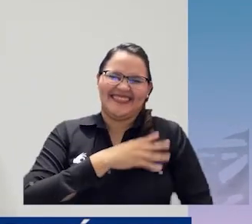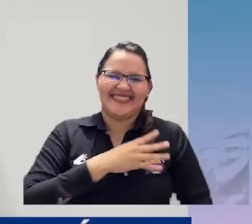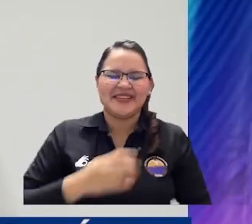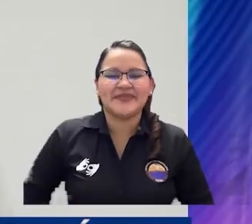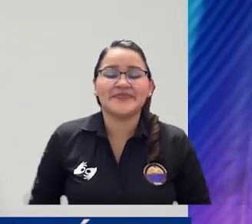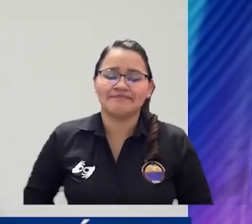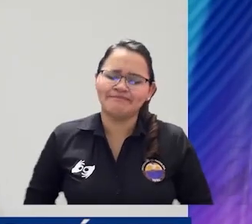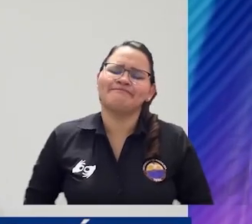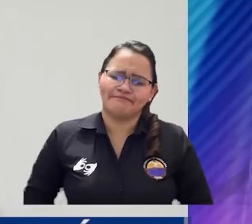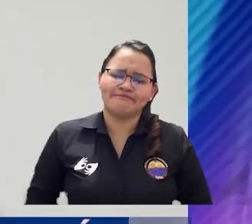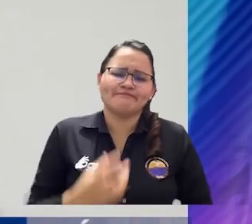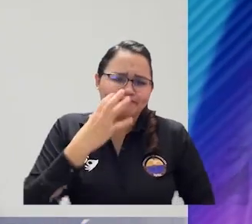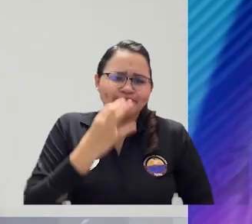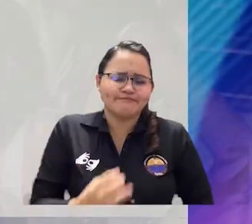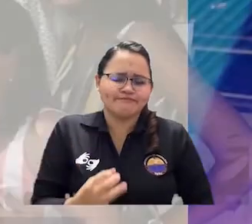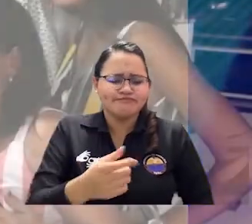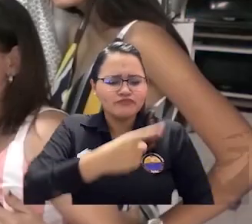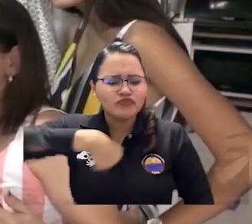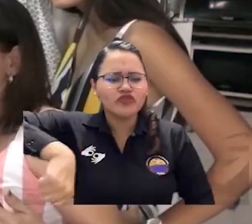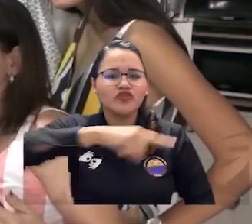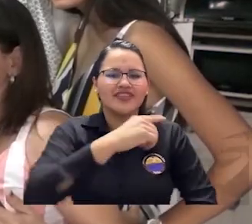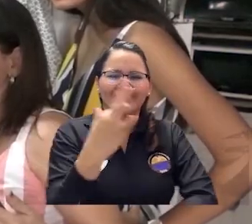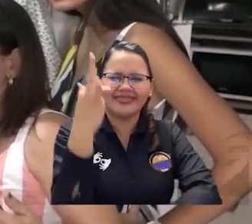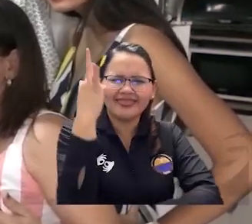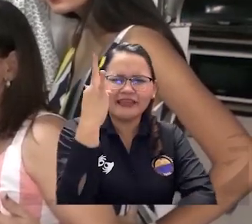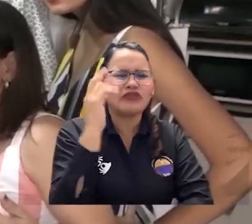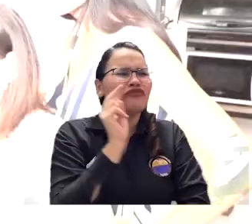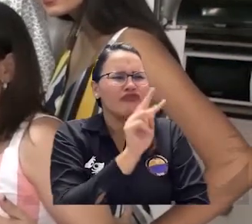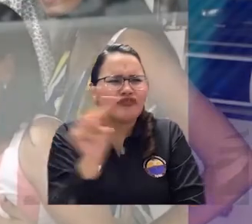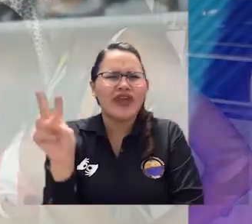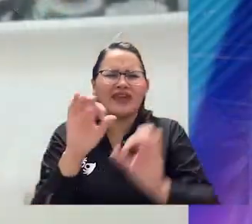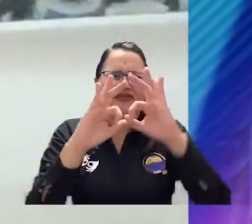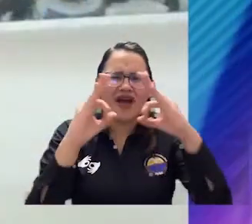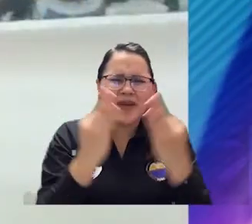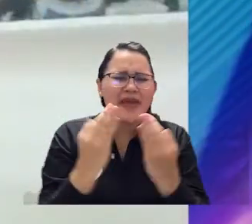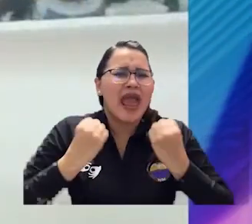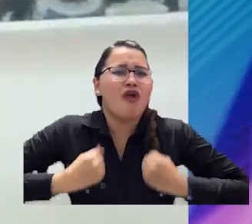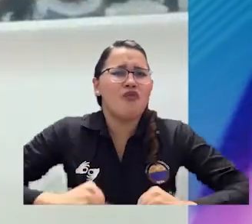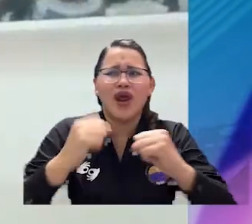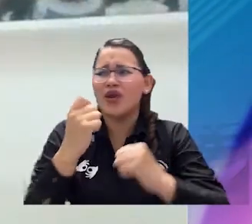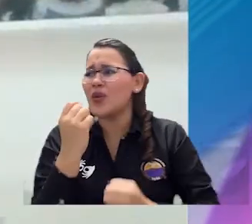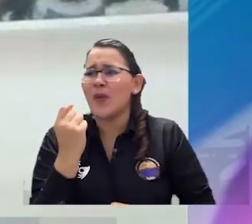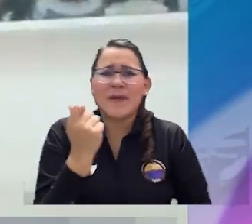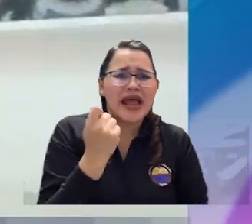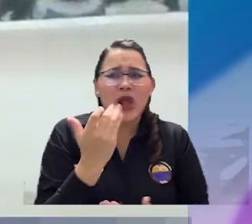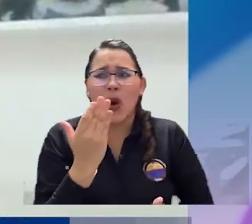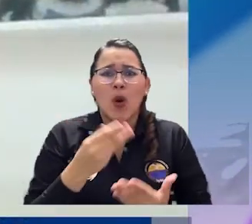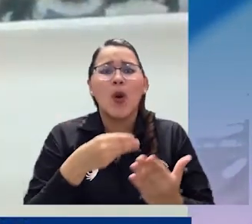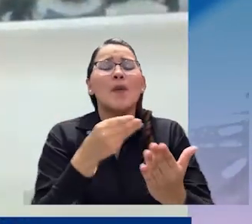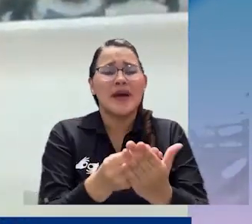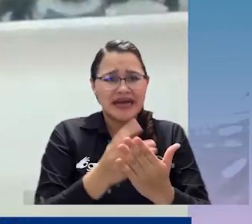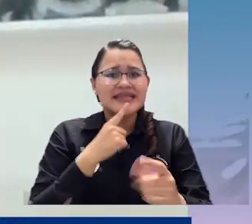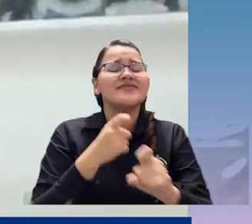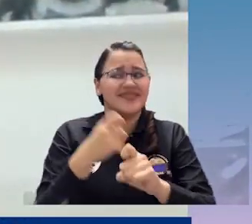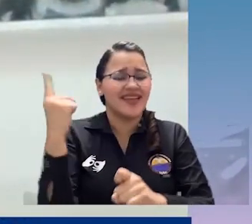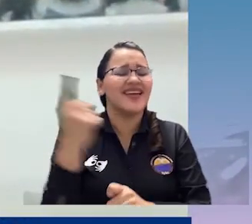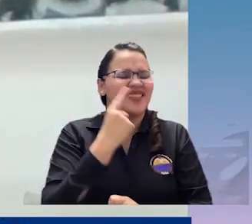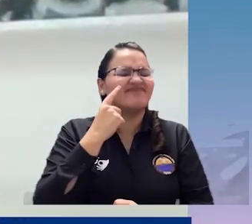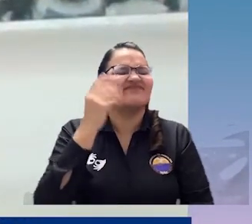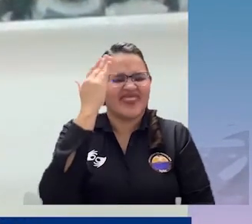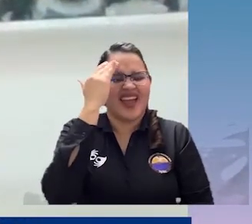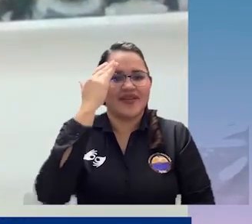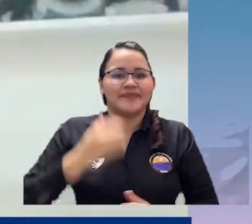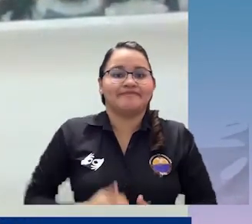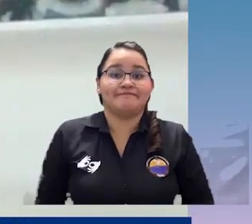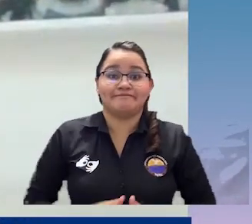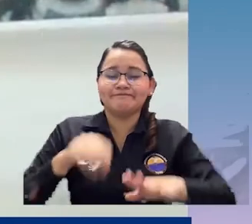familias para poder alcanzar un título universitario. Pensar en los estudiantes es verdaderamente generar